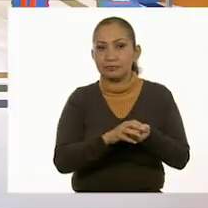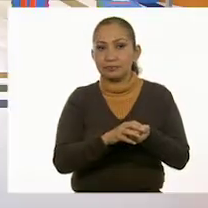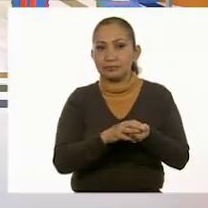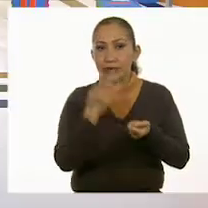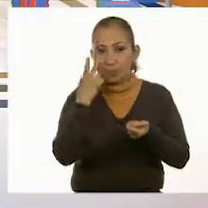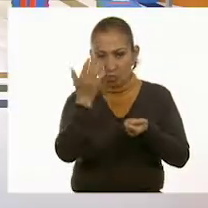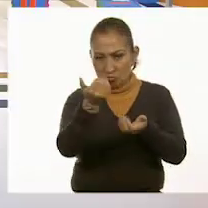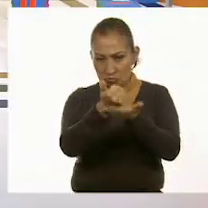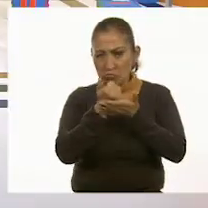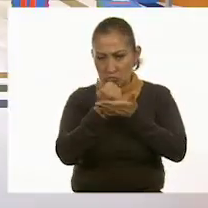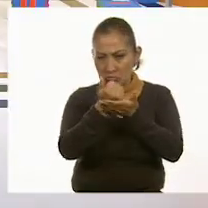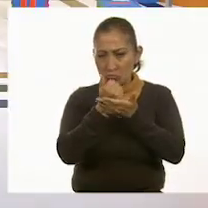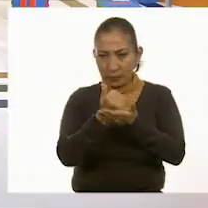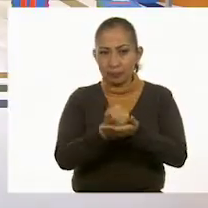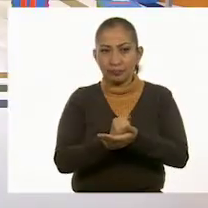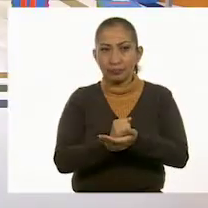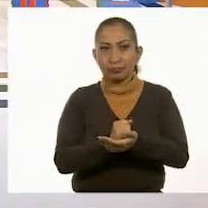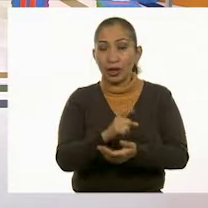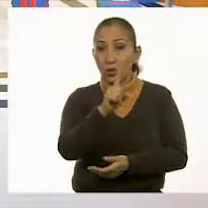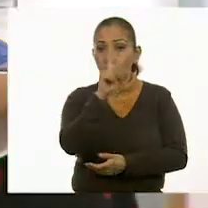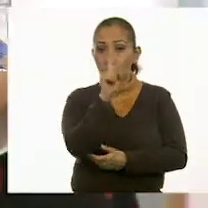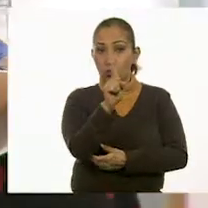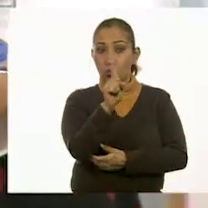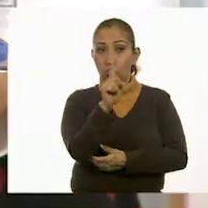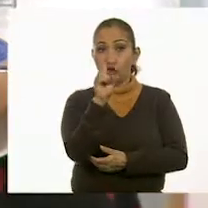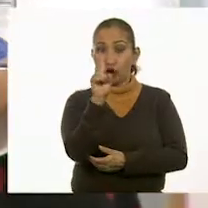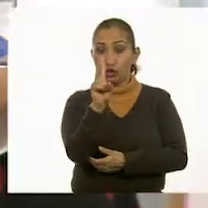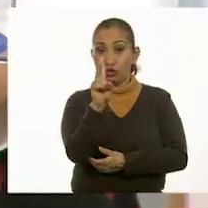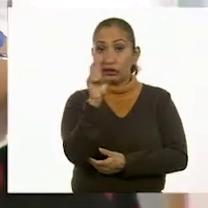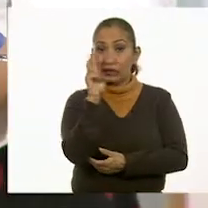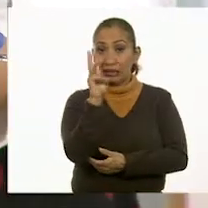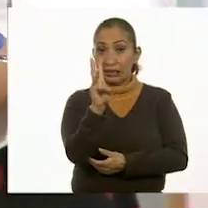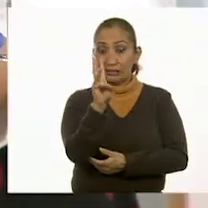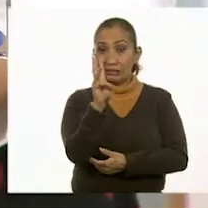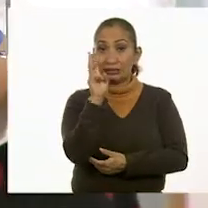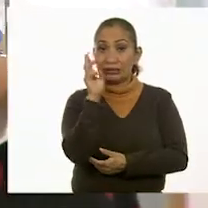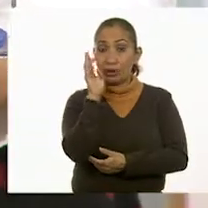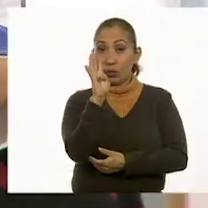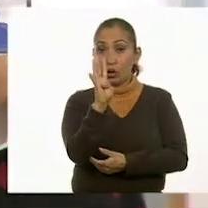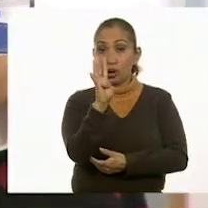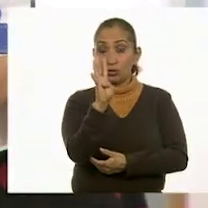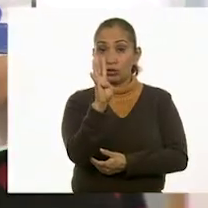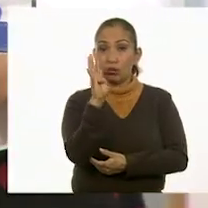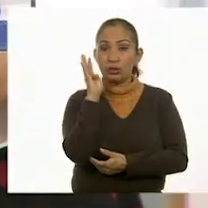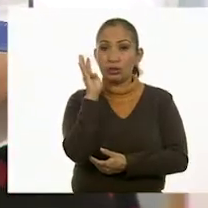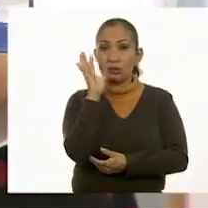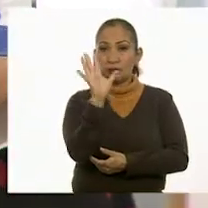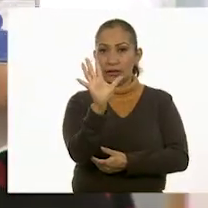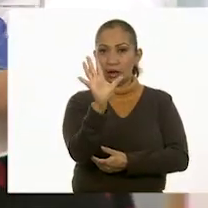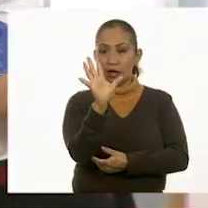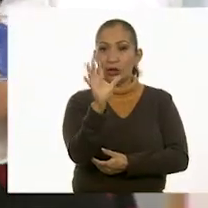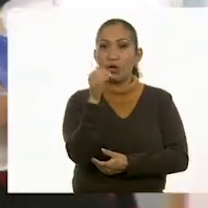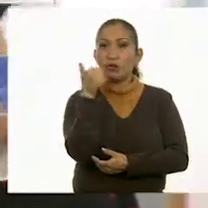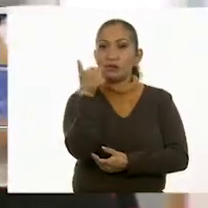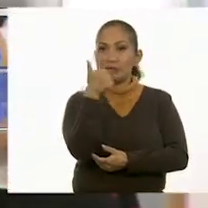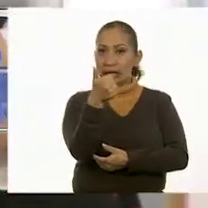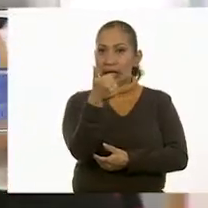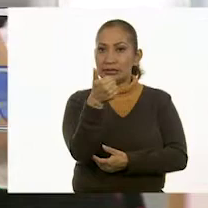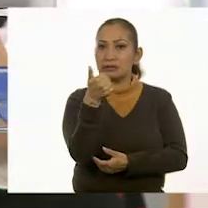quedado 18. Cuenta conmigo en casa. 1, 2, 3, 4, 5,